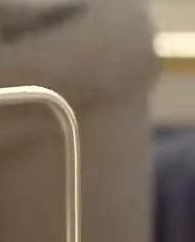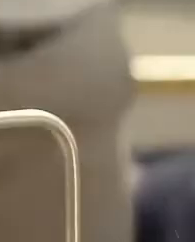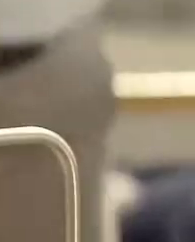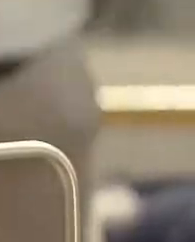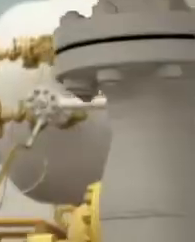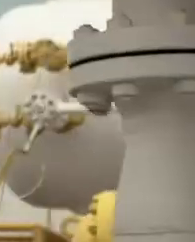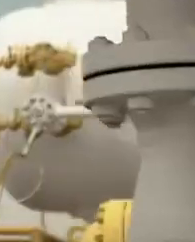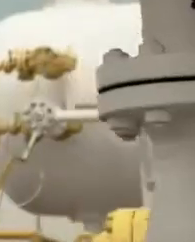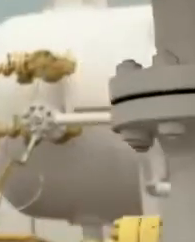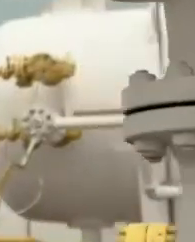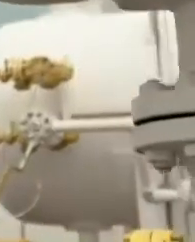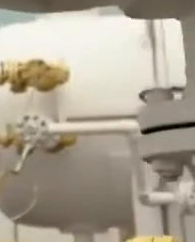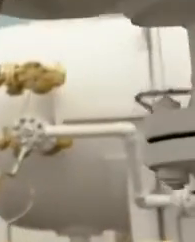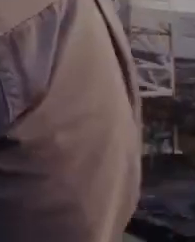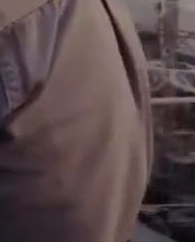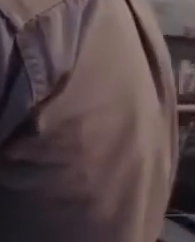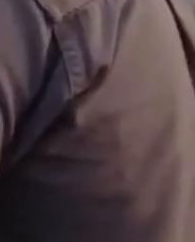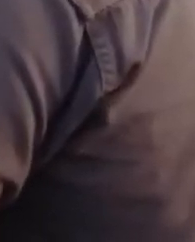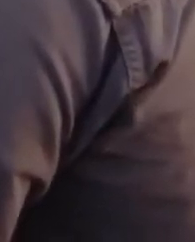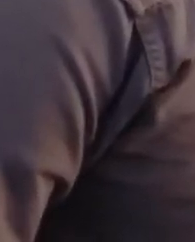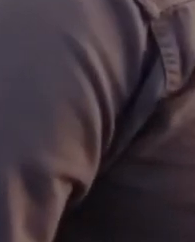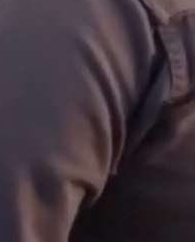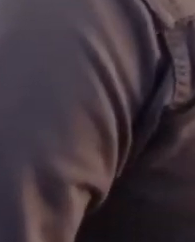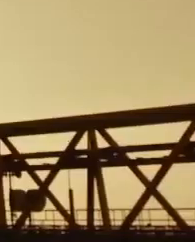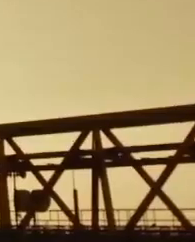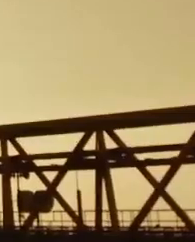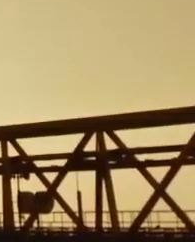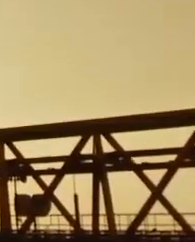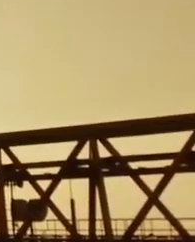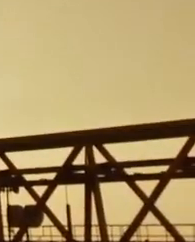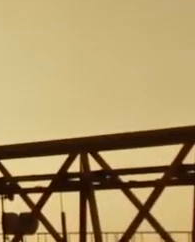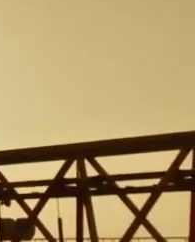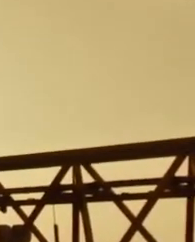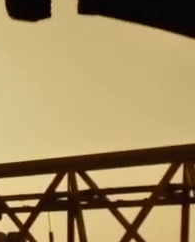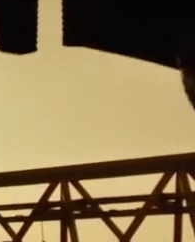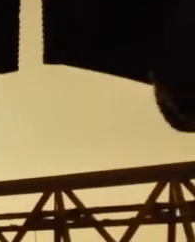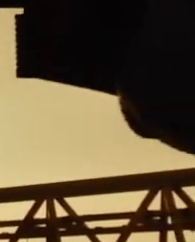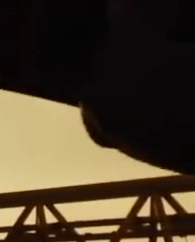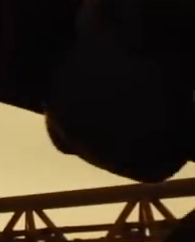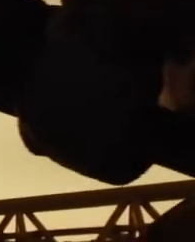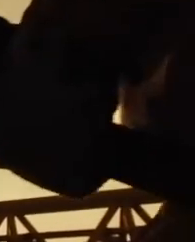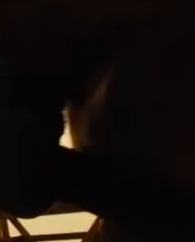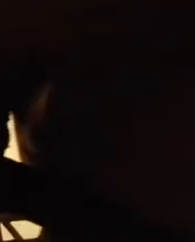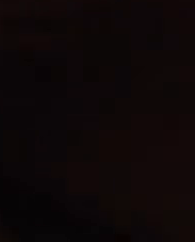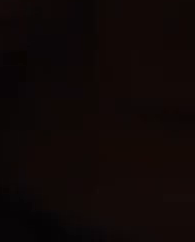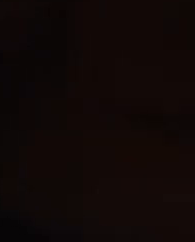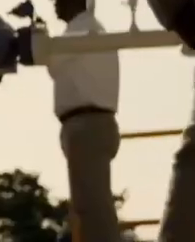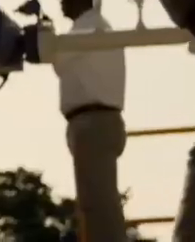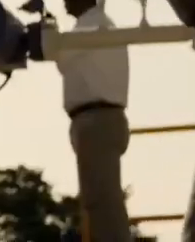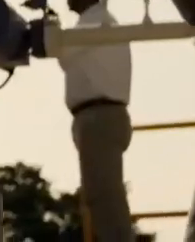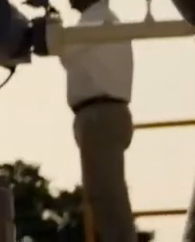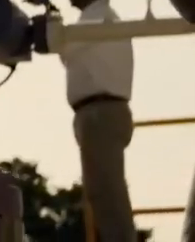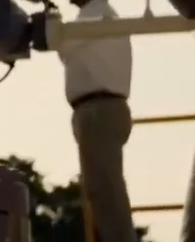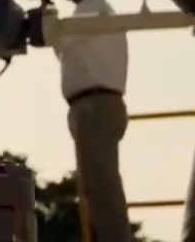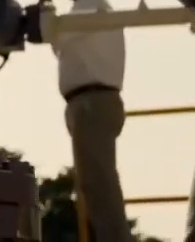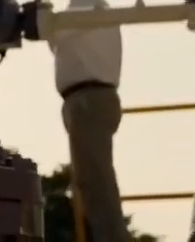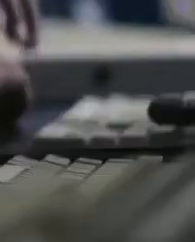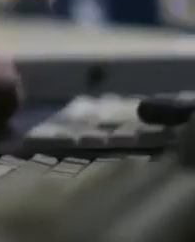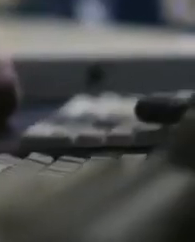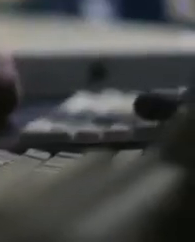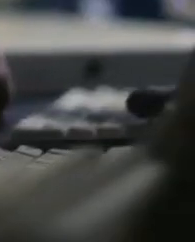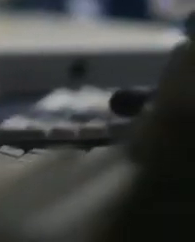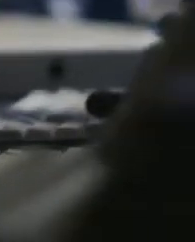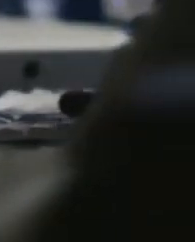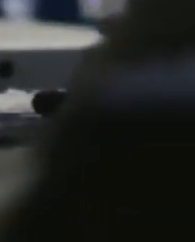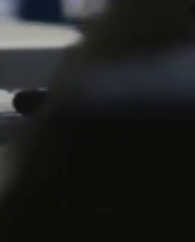Hay reservas sólidas, como nunca hemos resistido a la crisis económica sin desequilibrios macroeconómicos. Se va